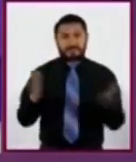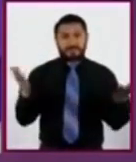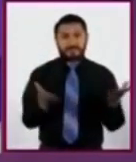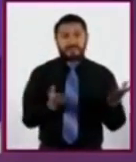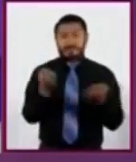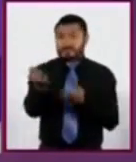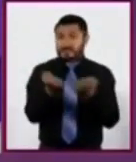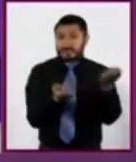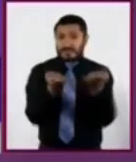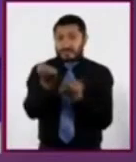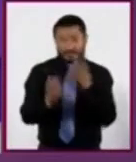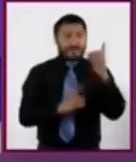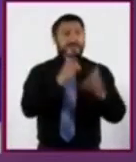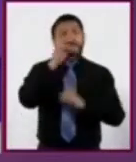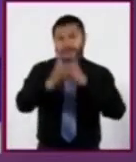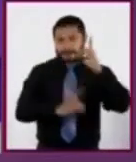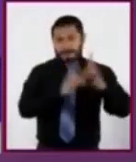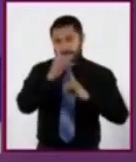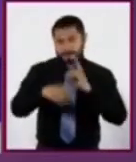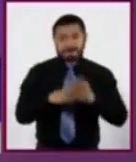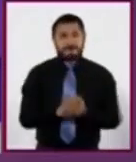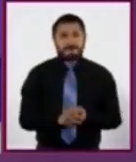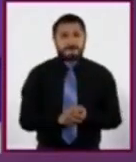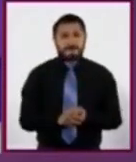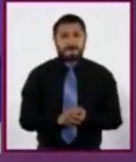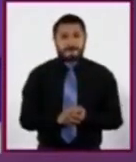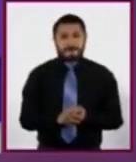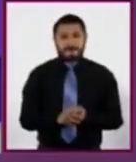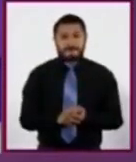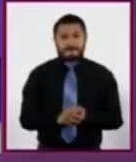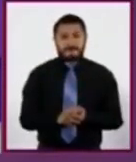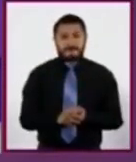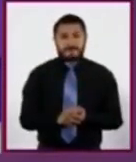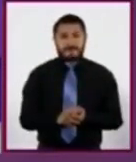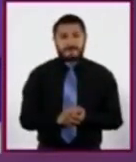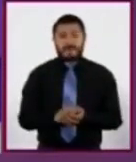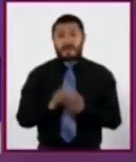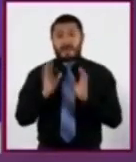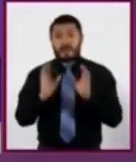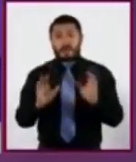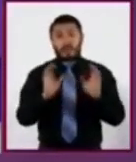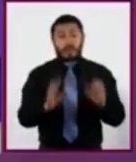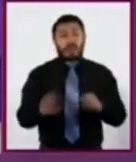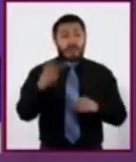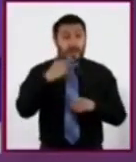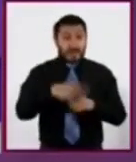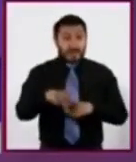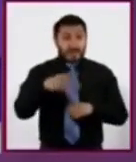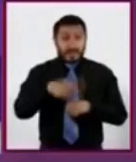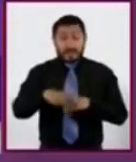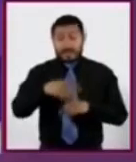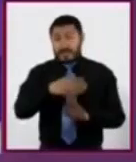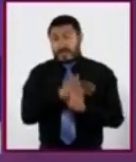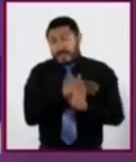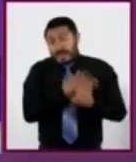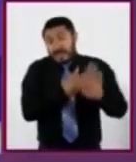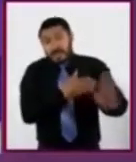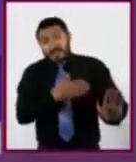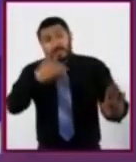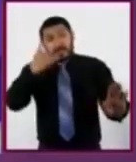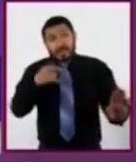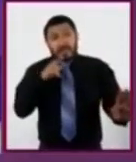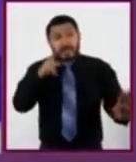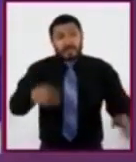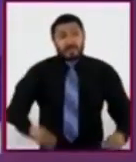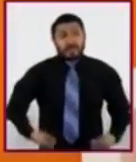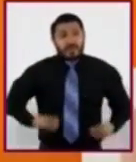y deportiva. A prevenir conductas de riesgo y optar por un estilo de vida